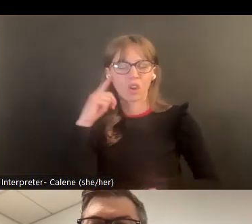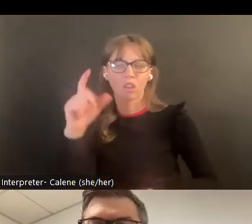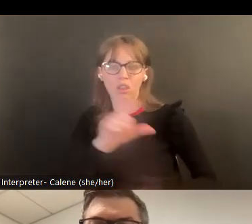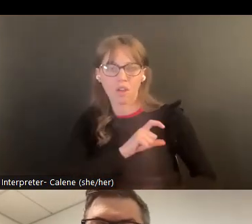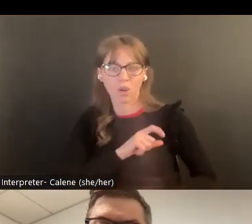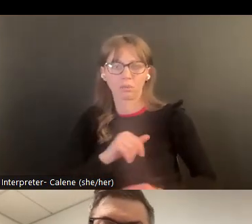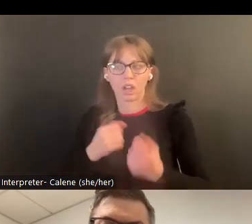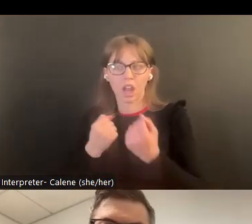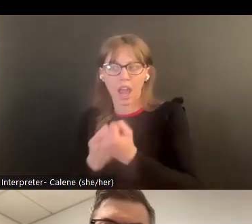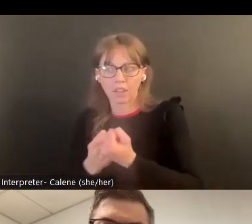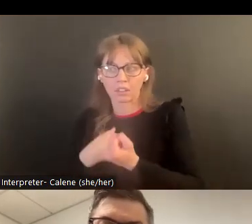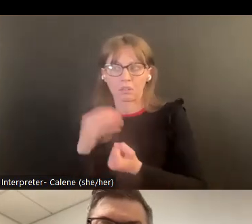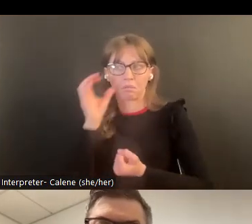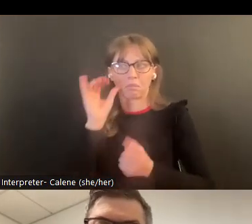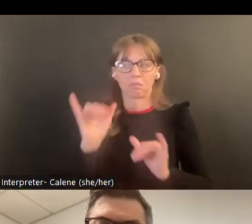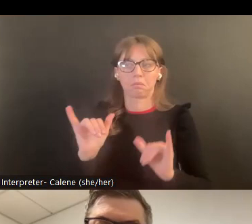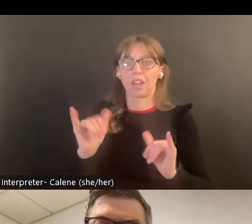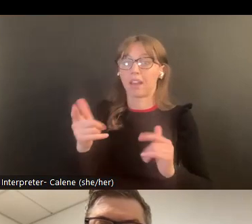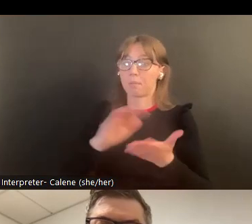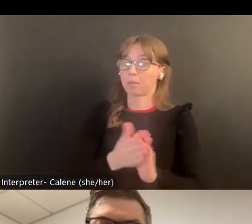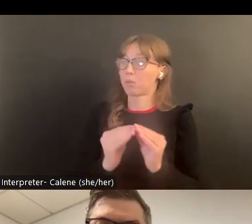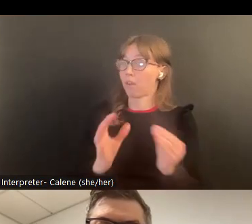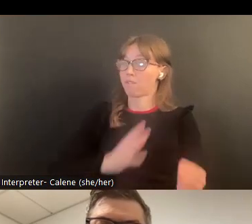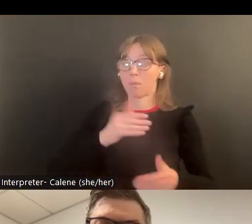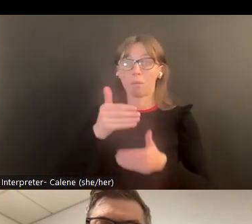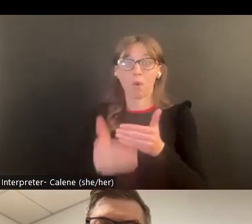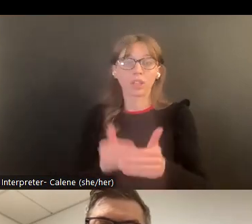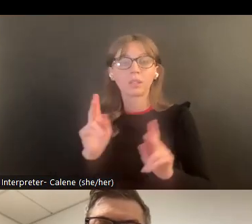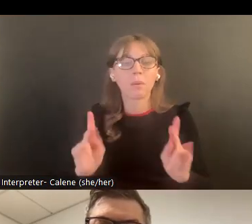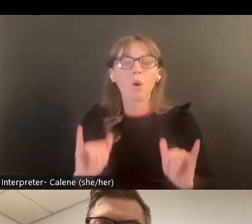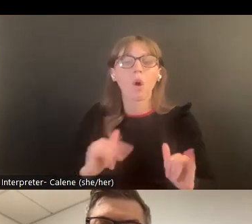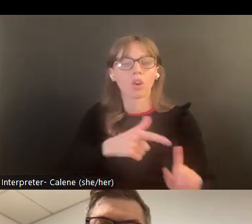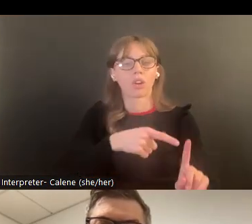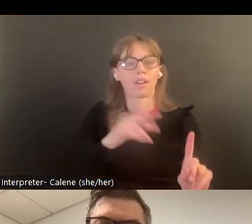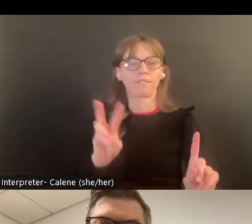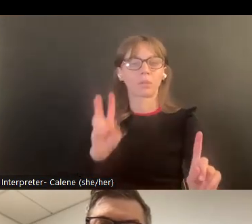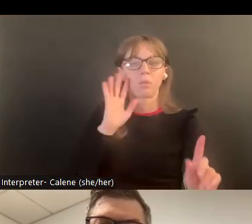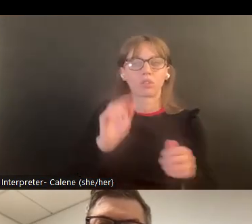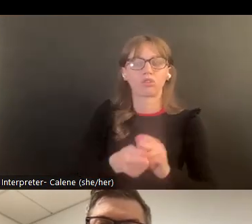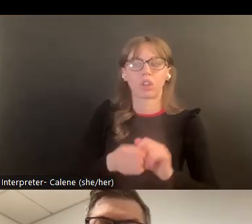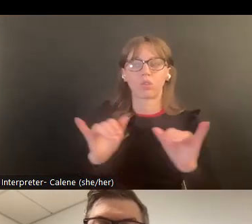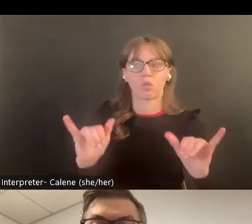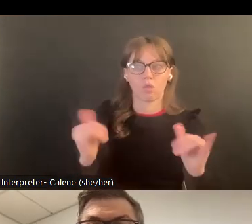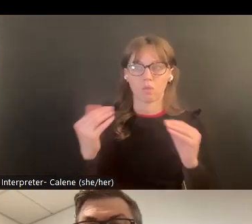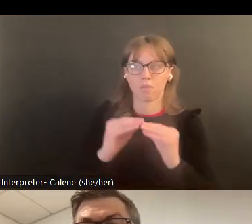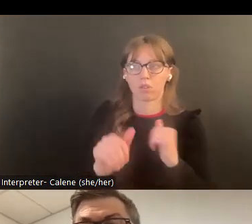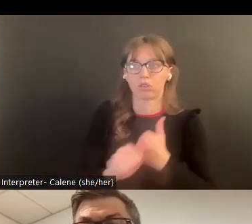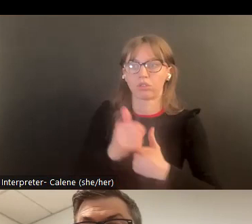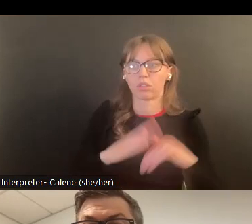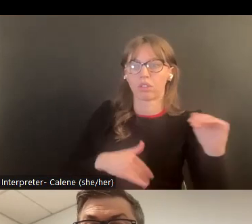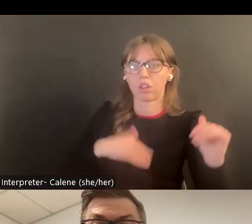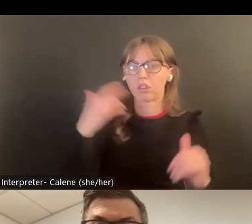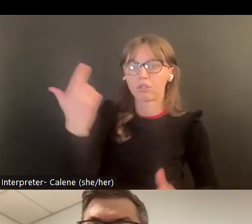de la ley y sus defensores hablan de eso puede entonces cambiarlo cuando es un proceso más formal y muchas veces eso